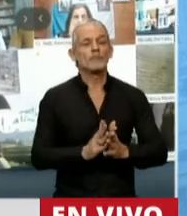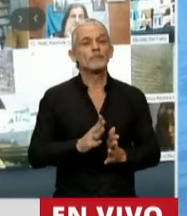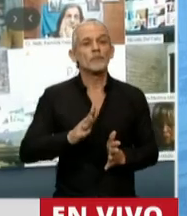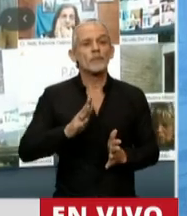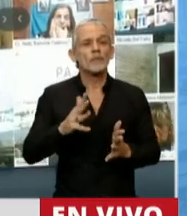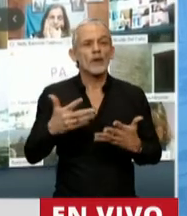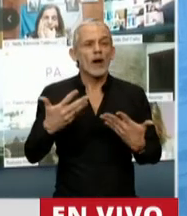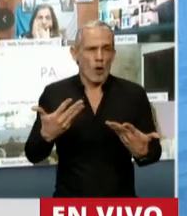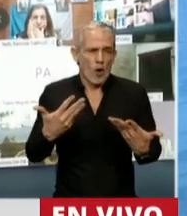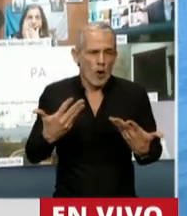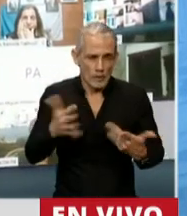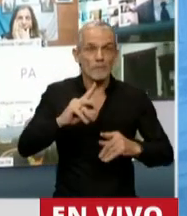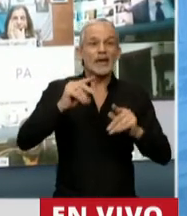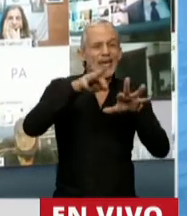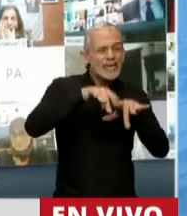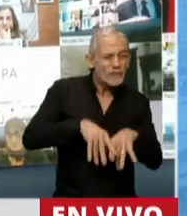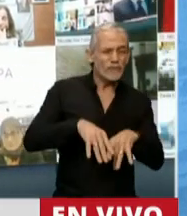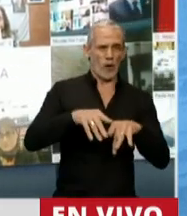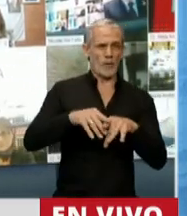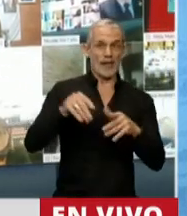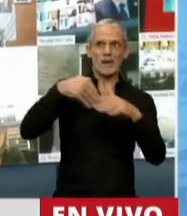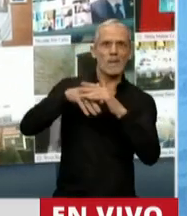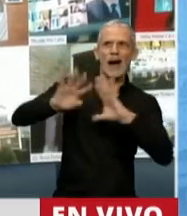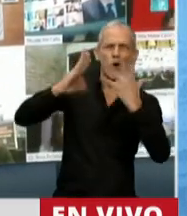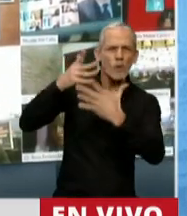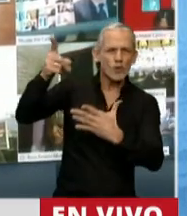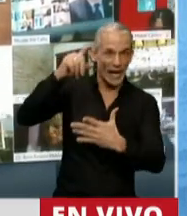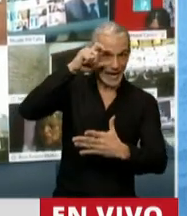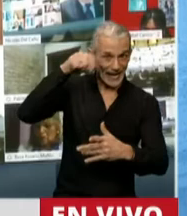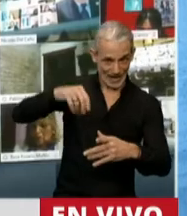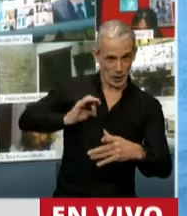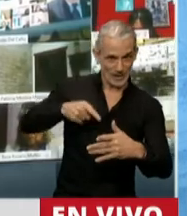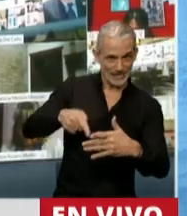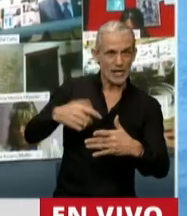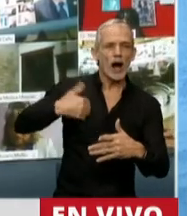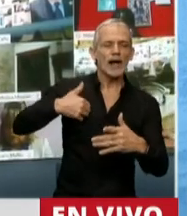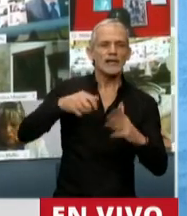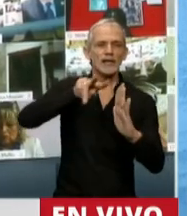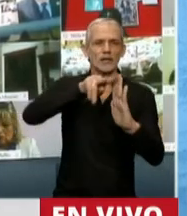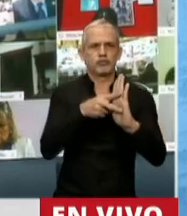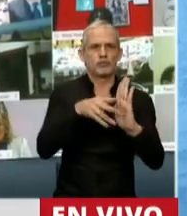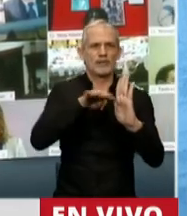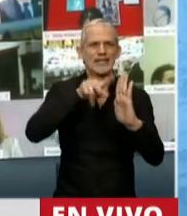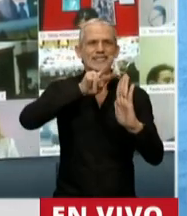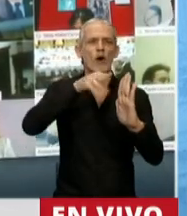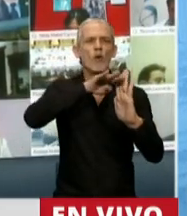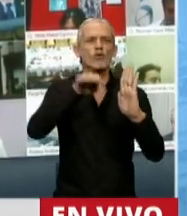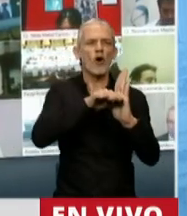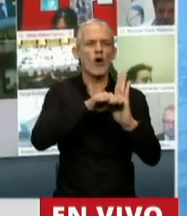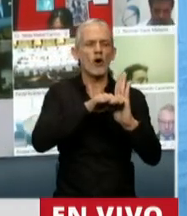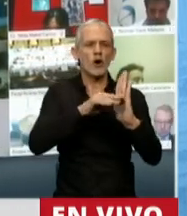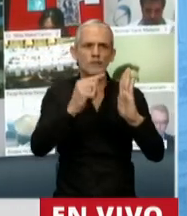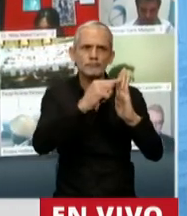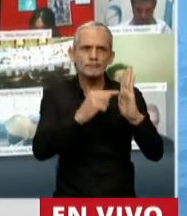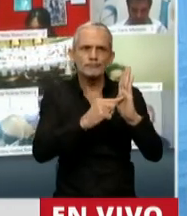Mire, en un informe del Banco Mundial de enero de este año, la Argentina tiene el segundo puesto de